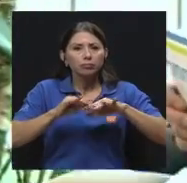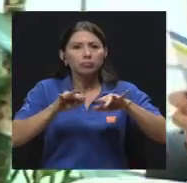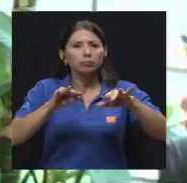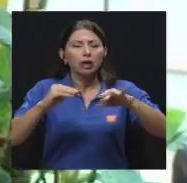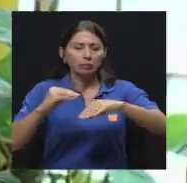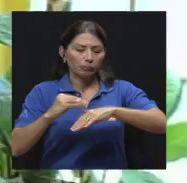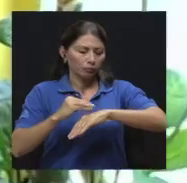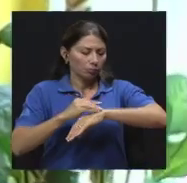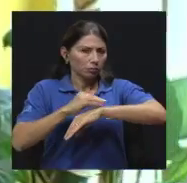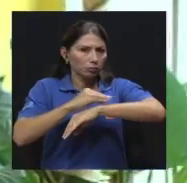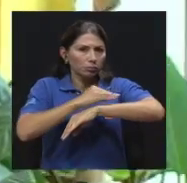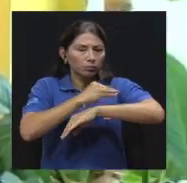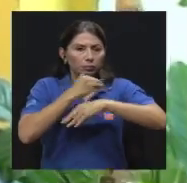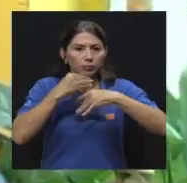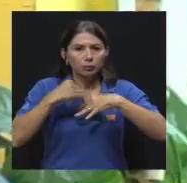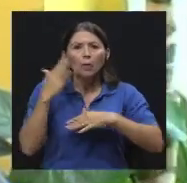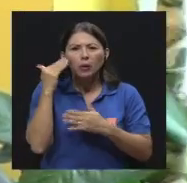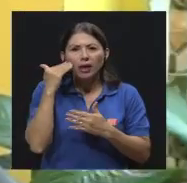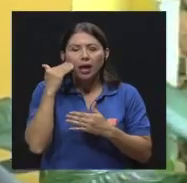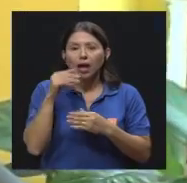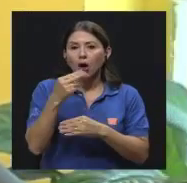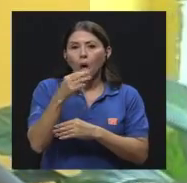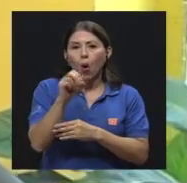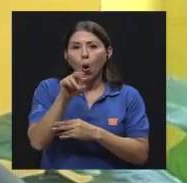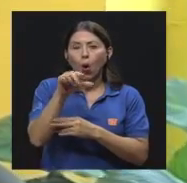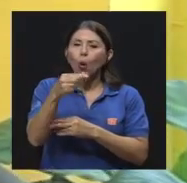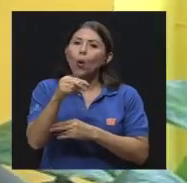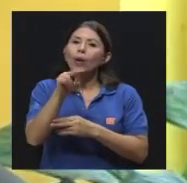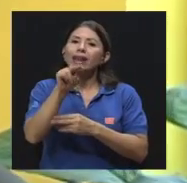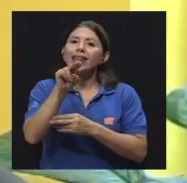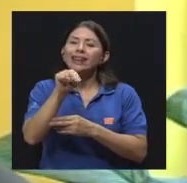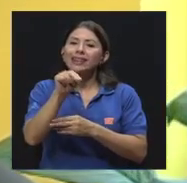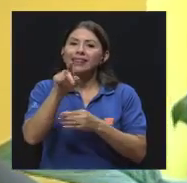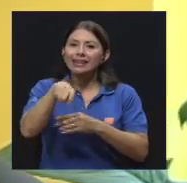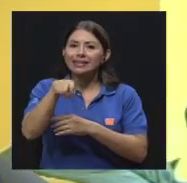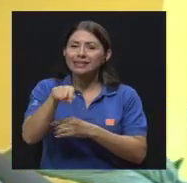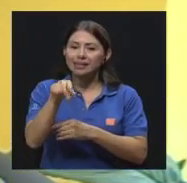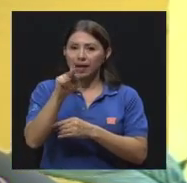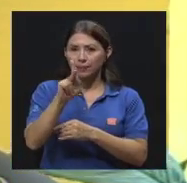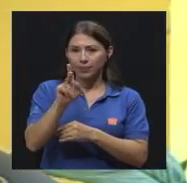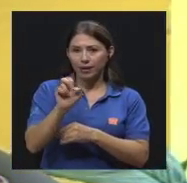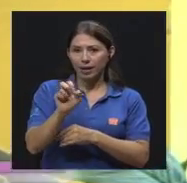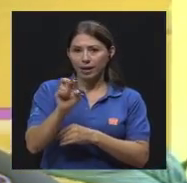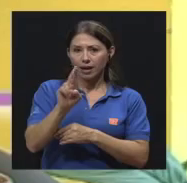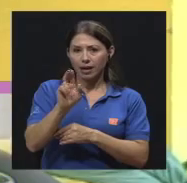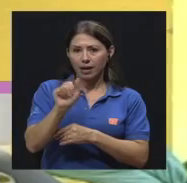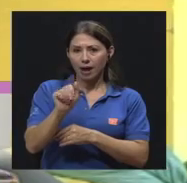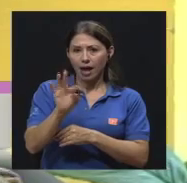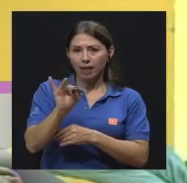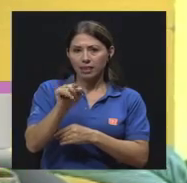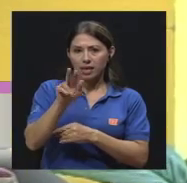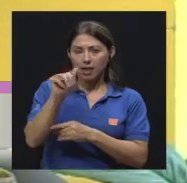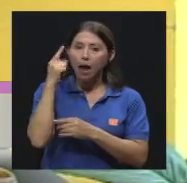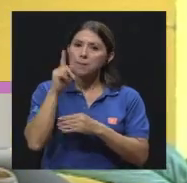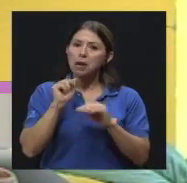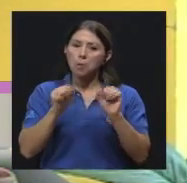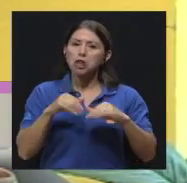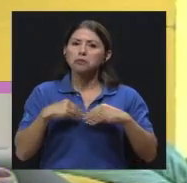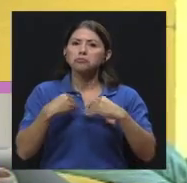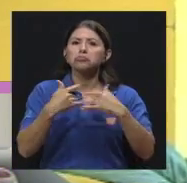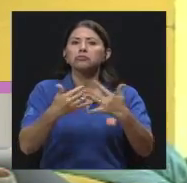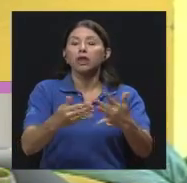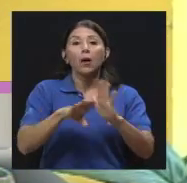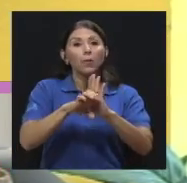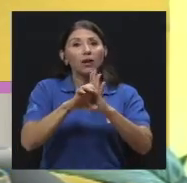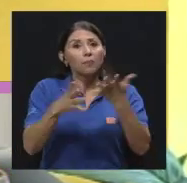necesita queratina, que es un queratinofílico, necesita para sobrevivir, ya se, digamos la interparéntesis, se